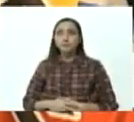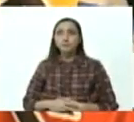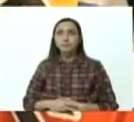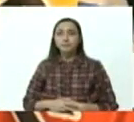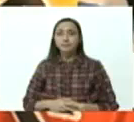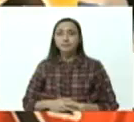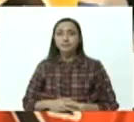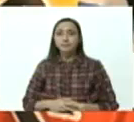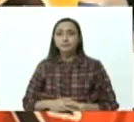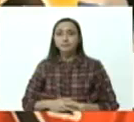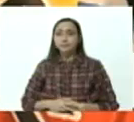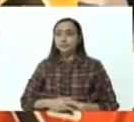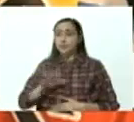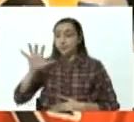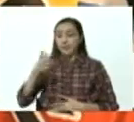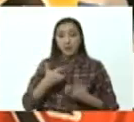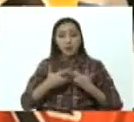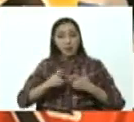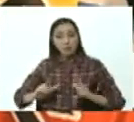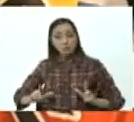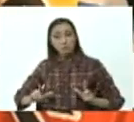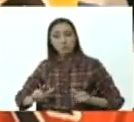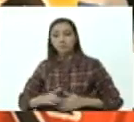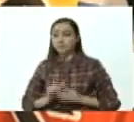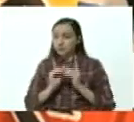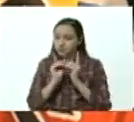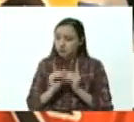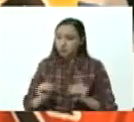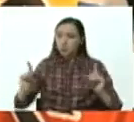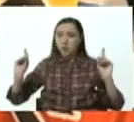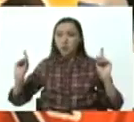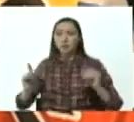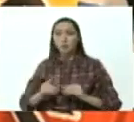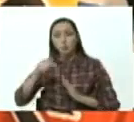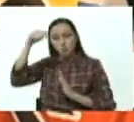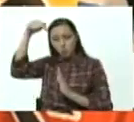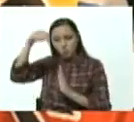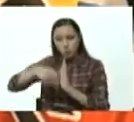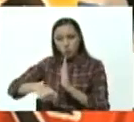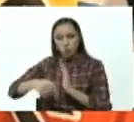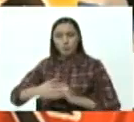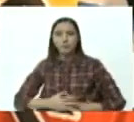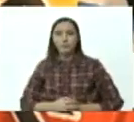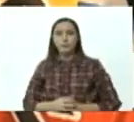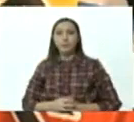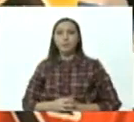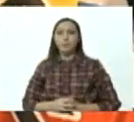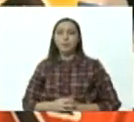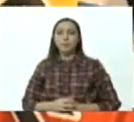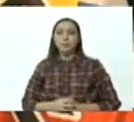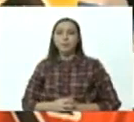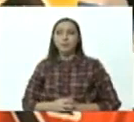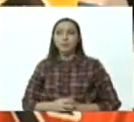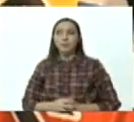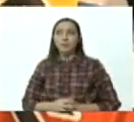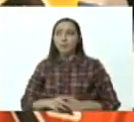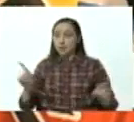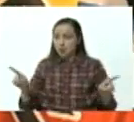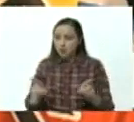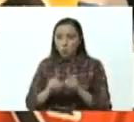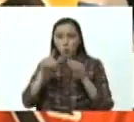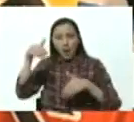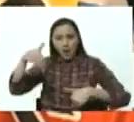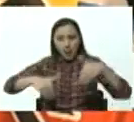este es un país de libertad es un país democrático profundo así como hay elecciones